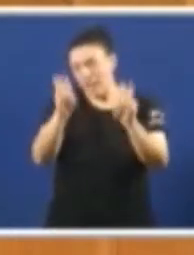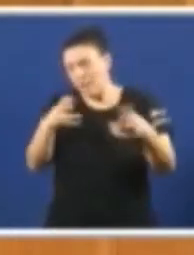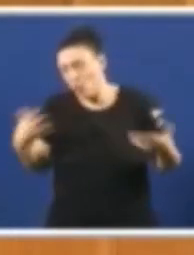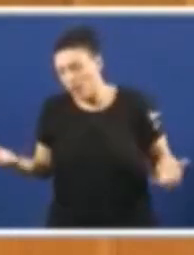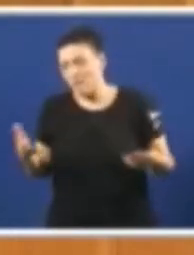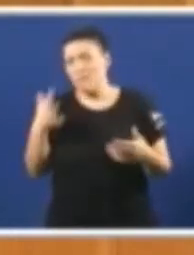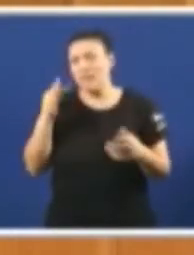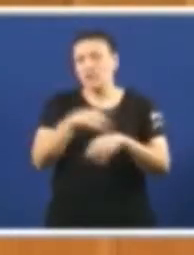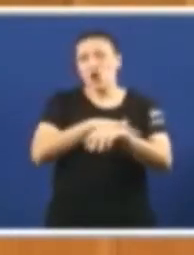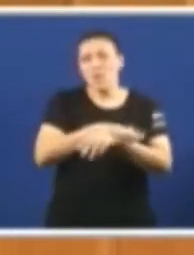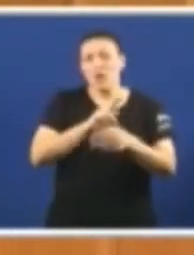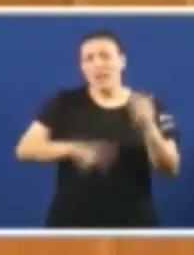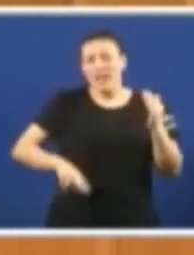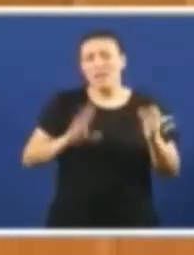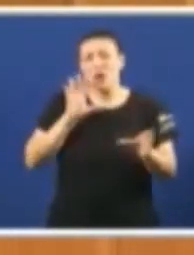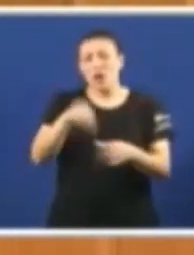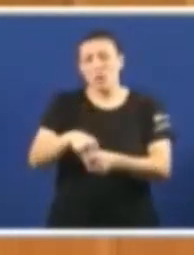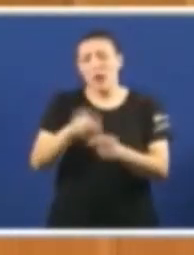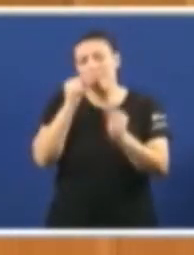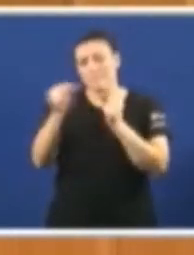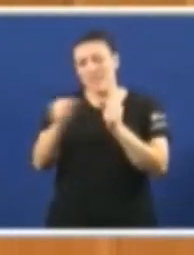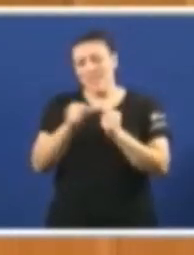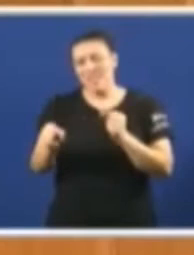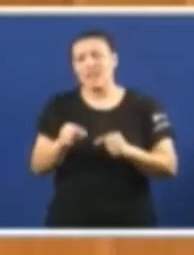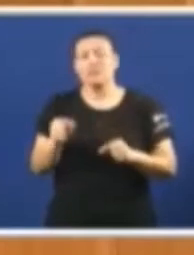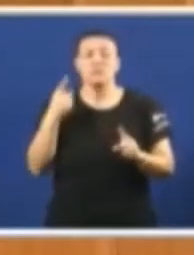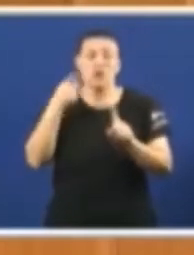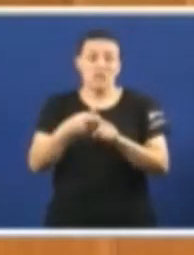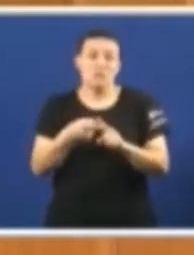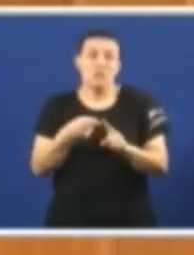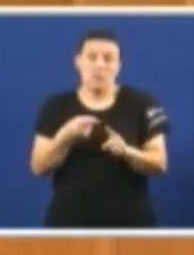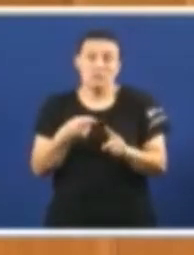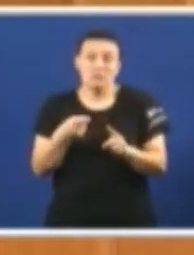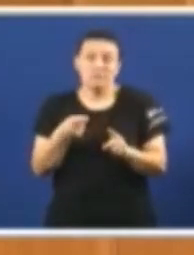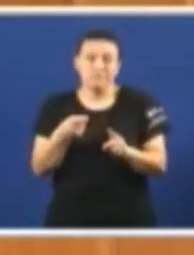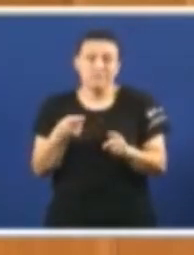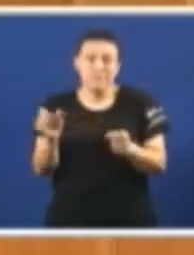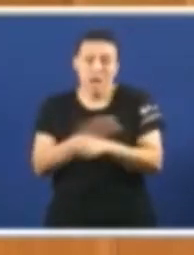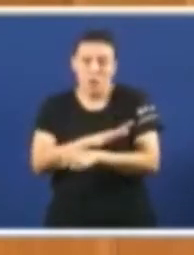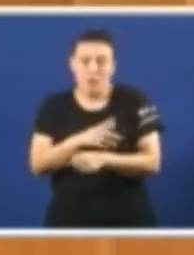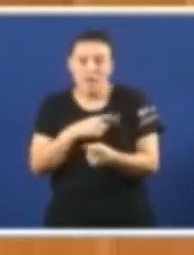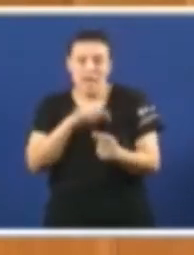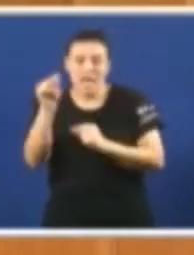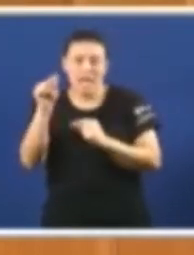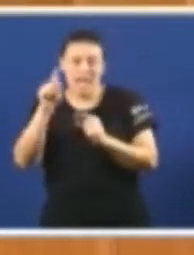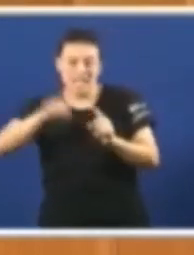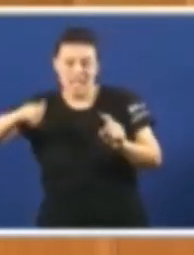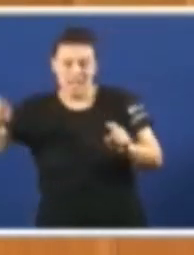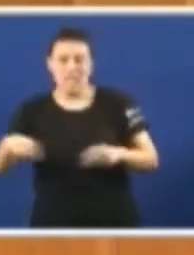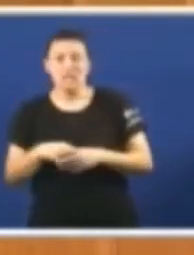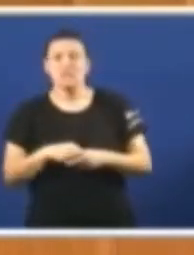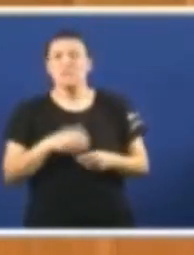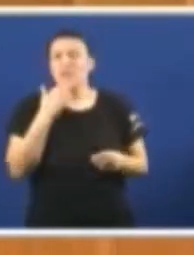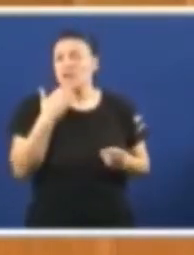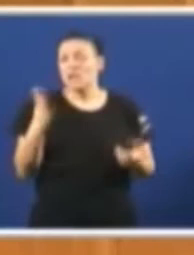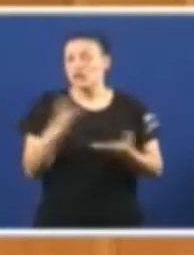Galego incorpore todas estas medidas tamén a hora de abordar as estadísticas. Está prácticamente todo dito e